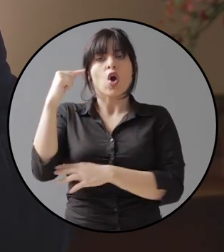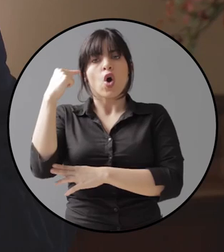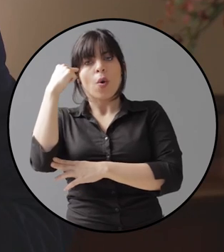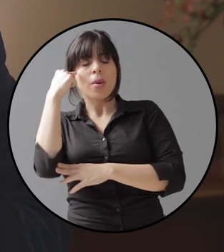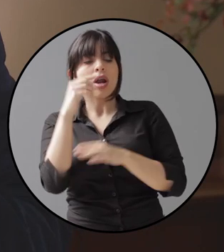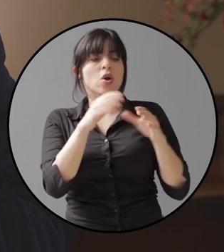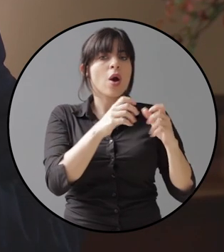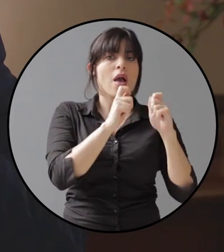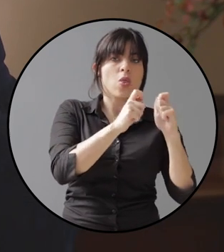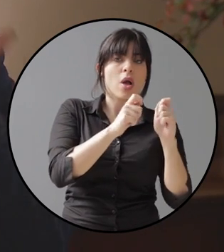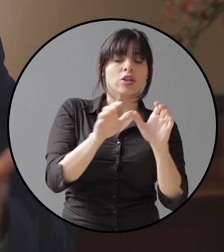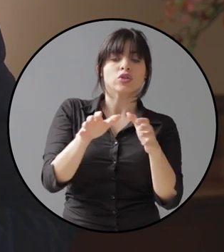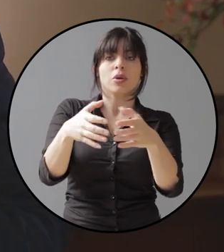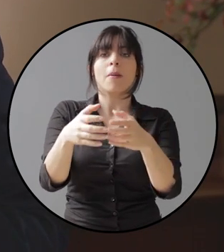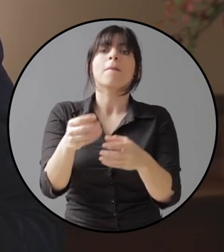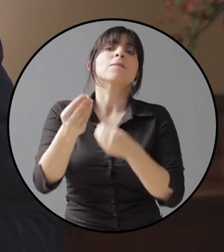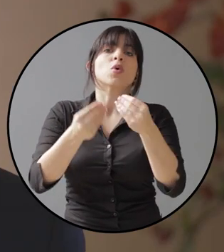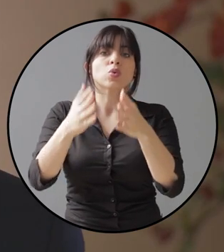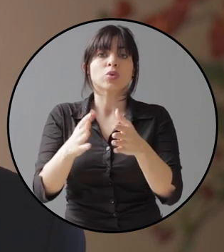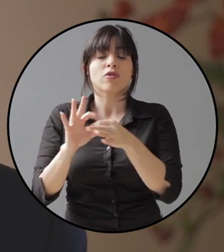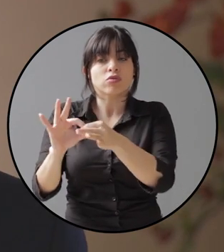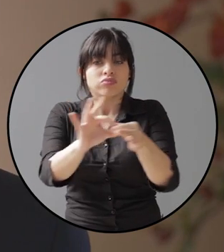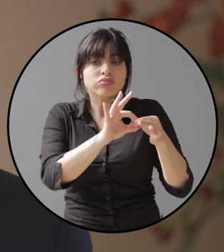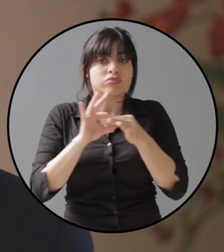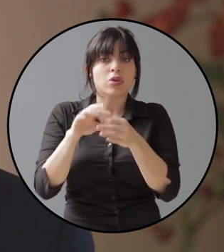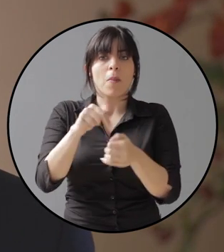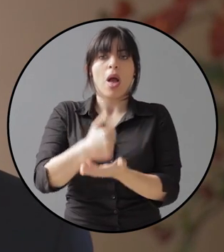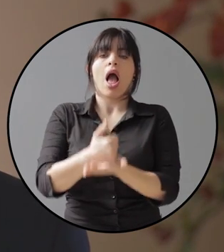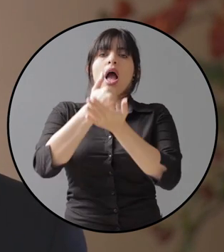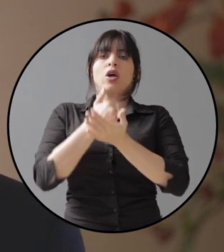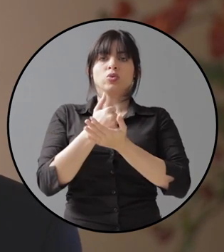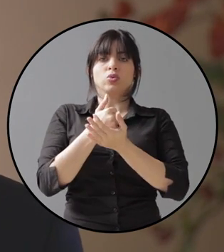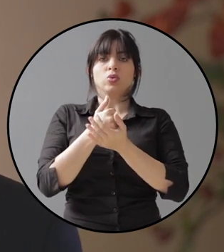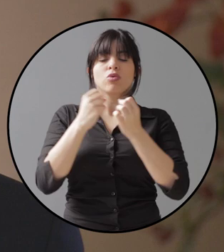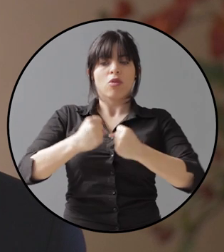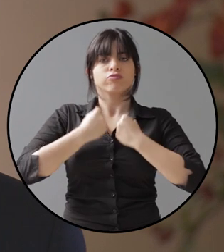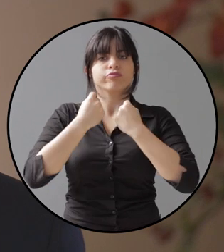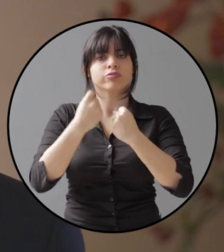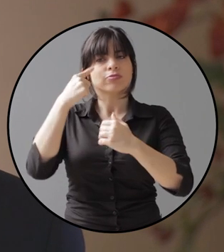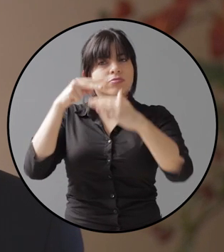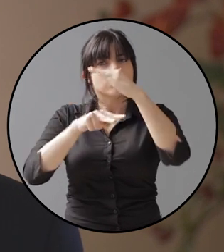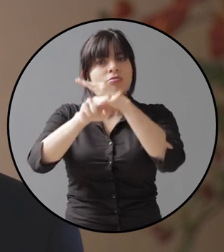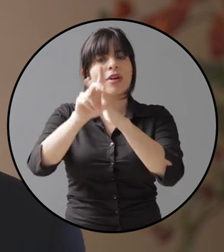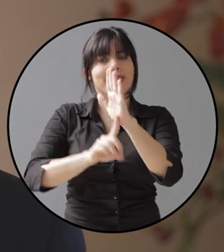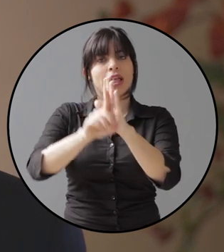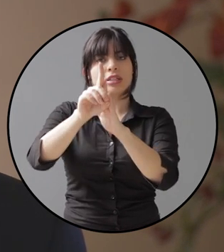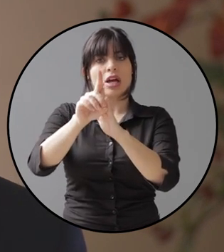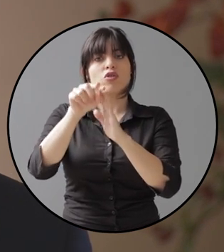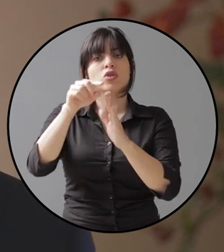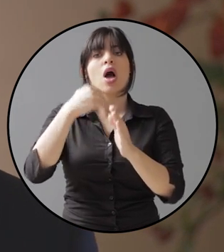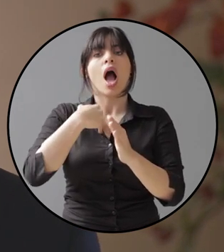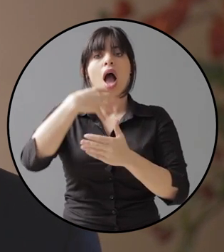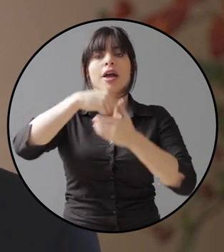los sectores educativos y los sectores productivos nos ayuda a afianzar una visión del desarrollo que combina